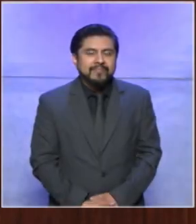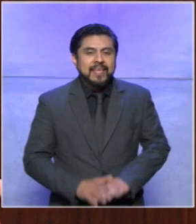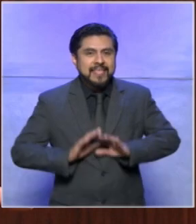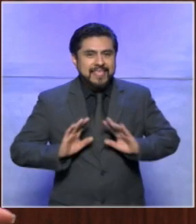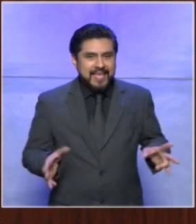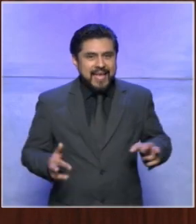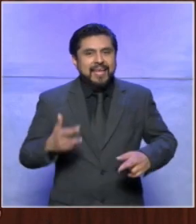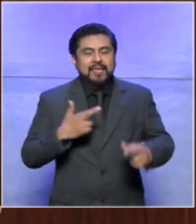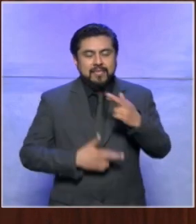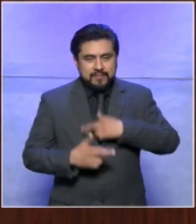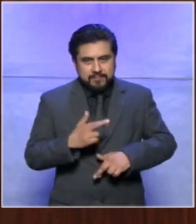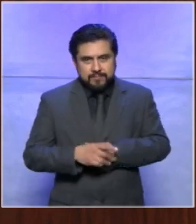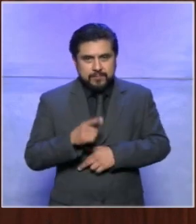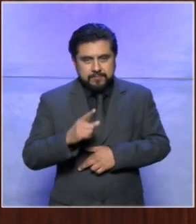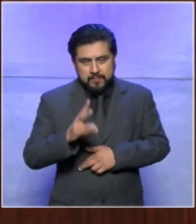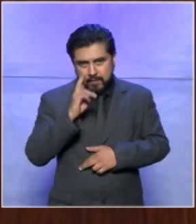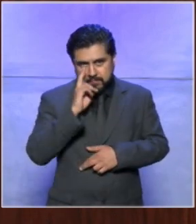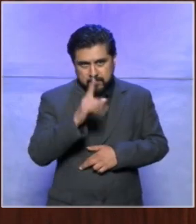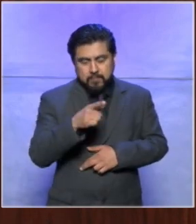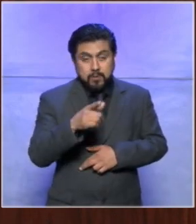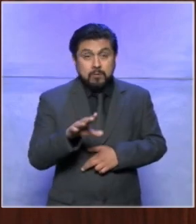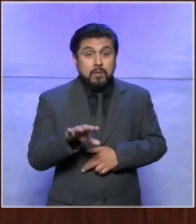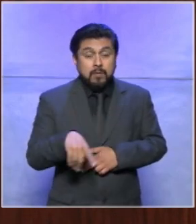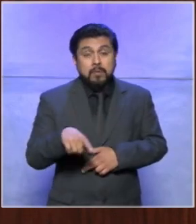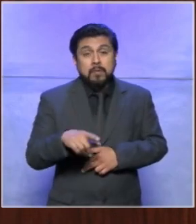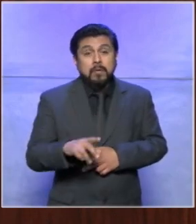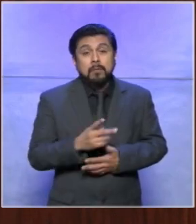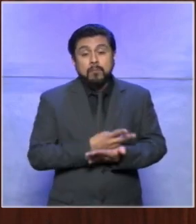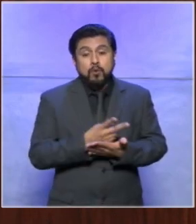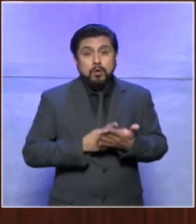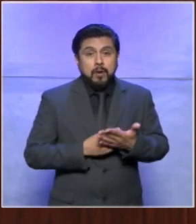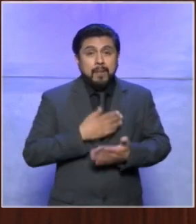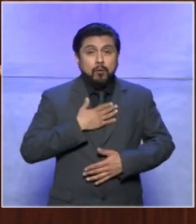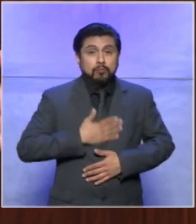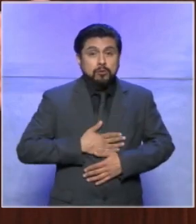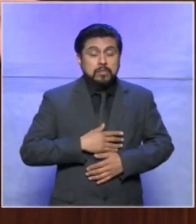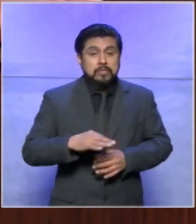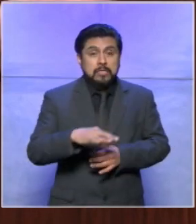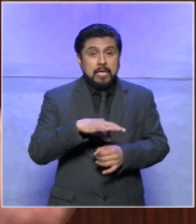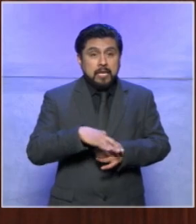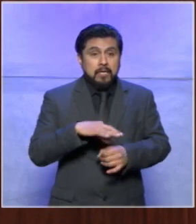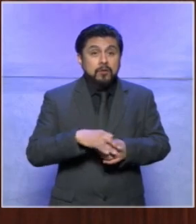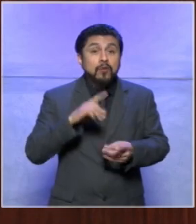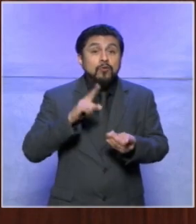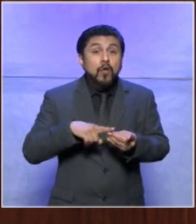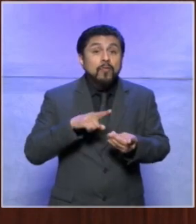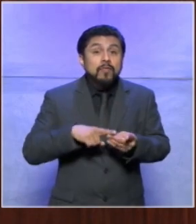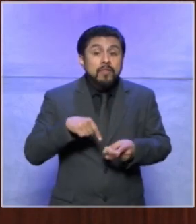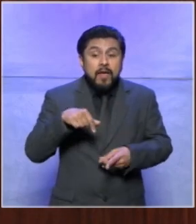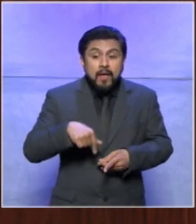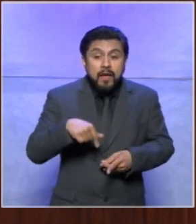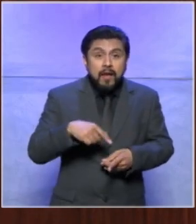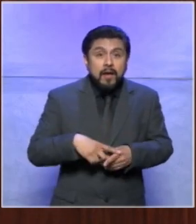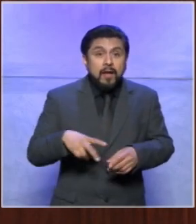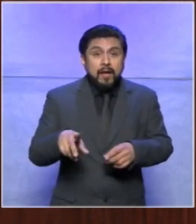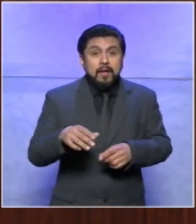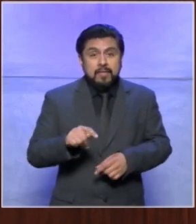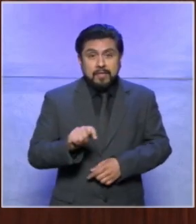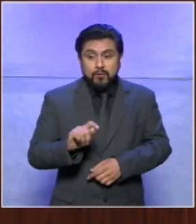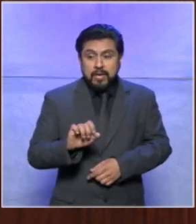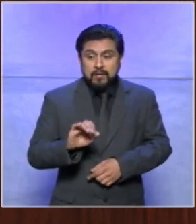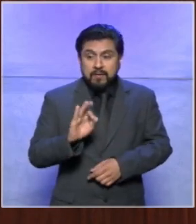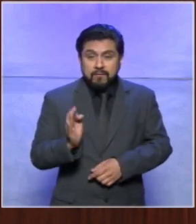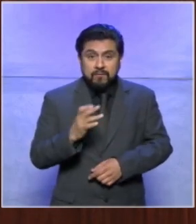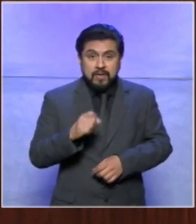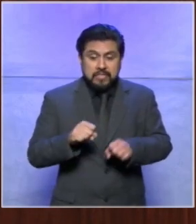ya estamos de regreso como usted se puede dar cuenta justicia electoral a la semana se transmite desde el lugar más especial del tribunal electoral del poder judicial